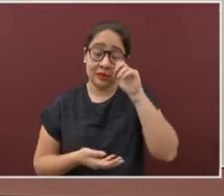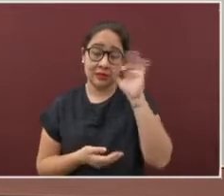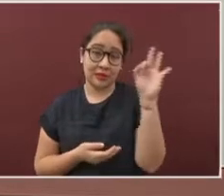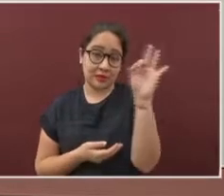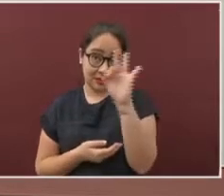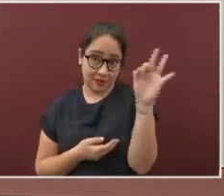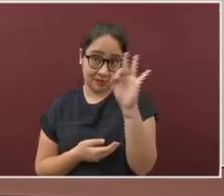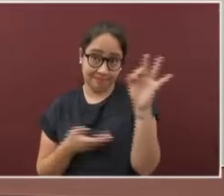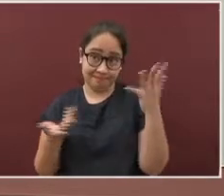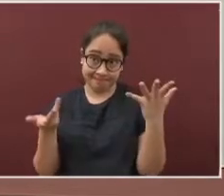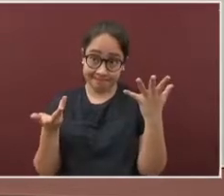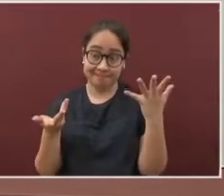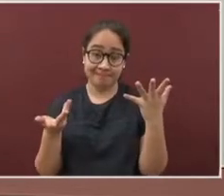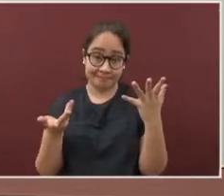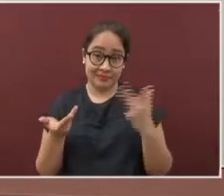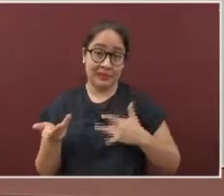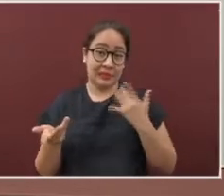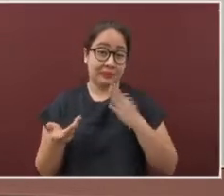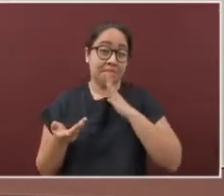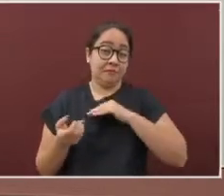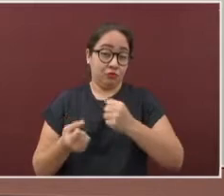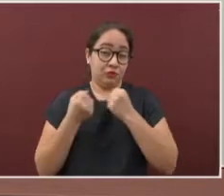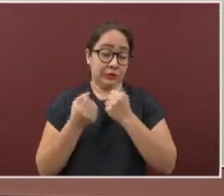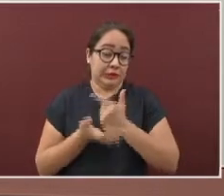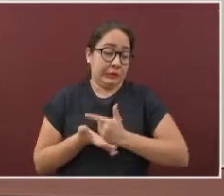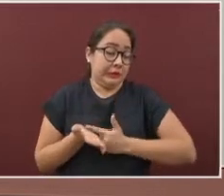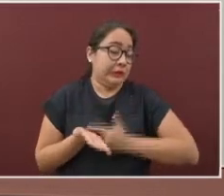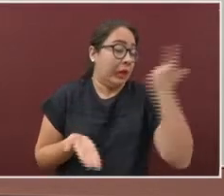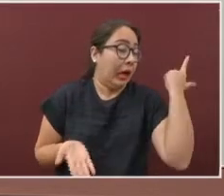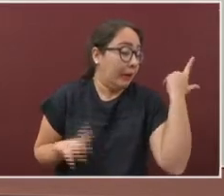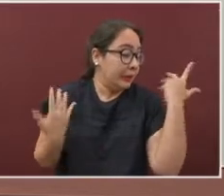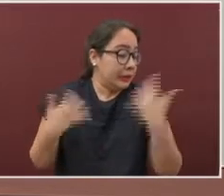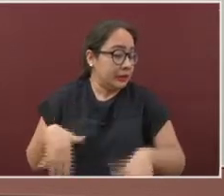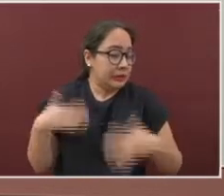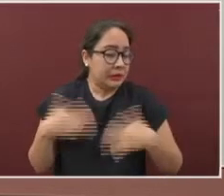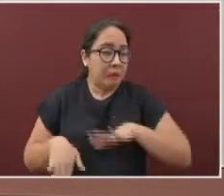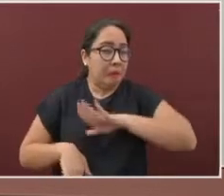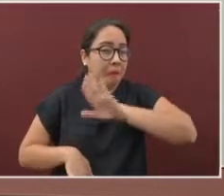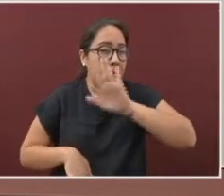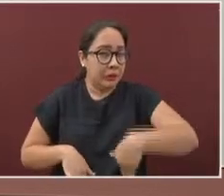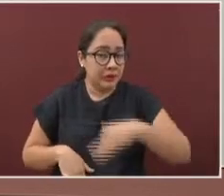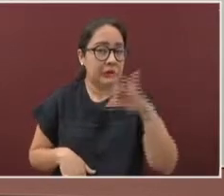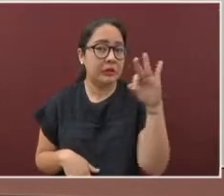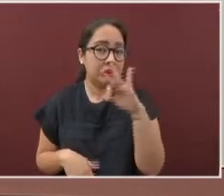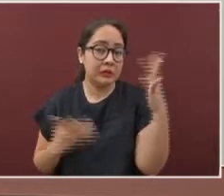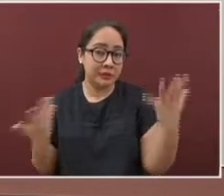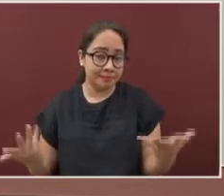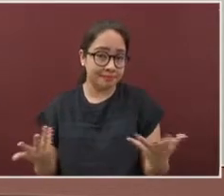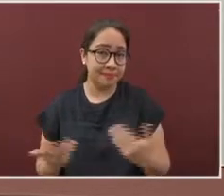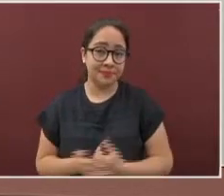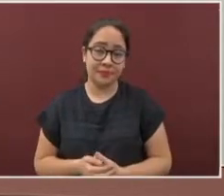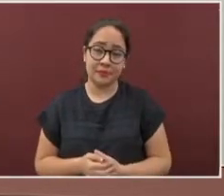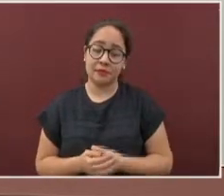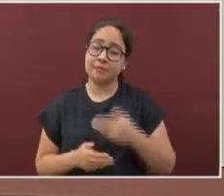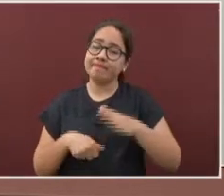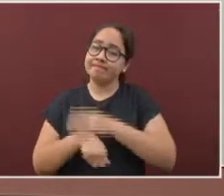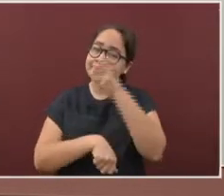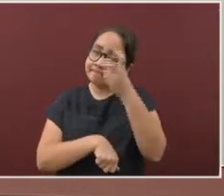a un desenlace fatal. Por eso, respetables familias veracruzanas, somos